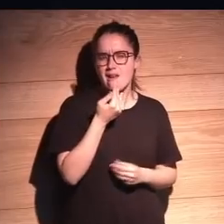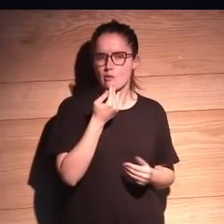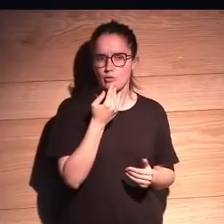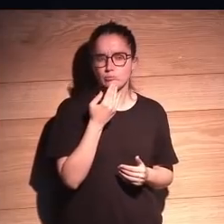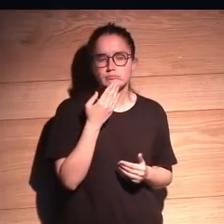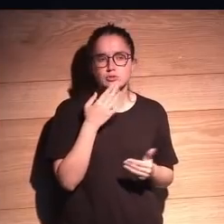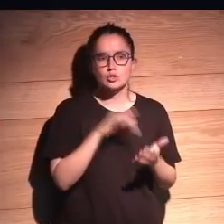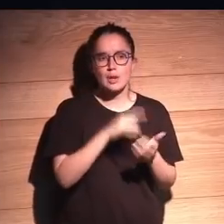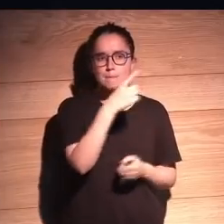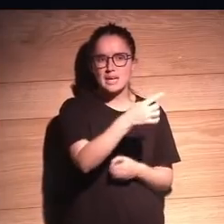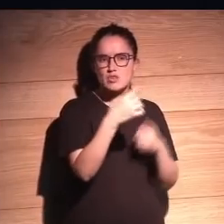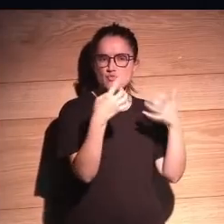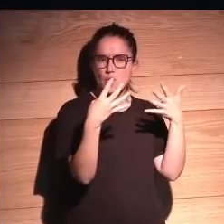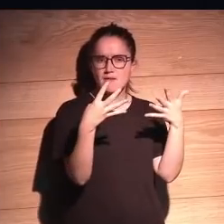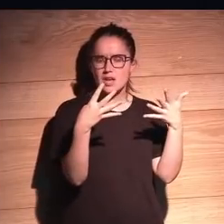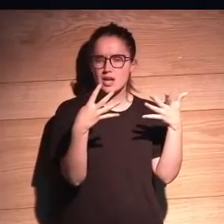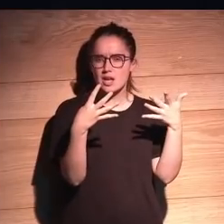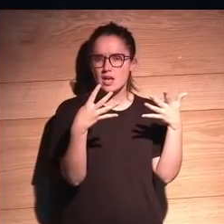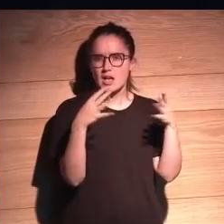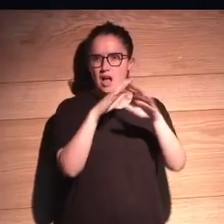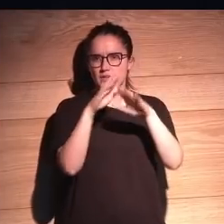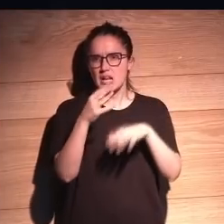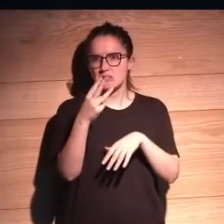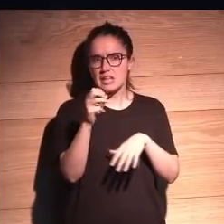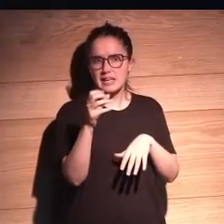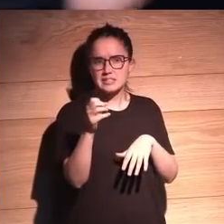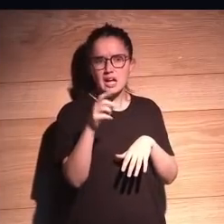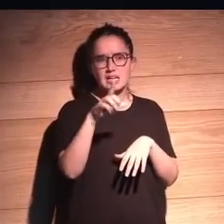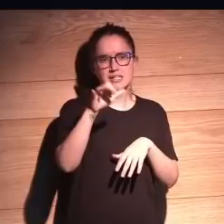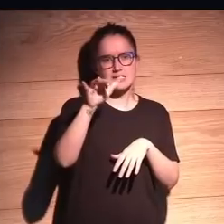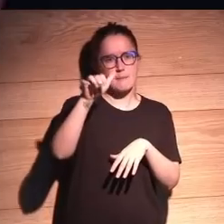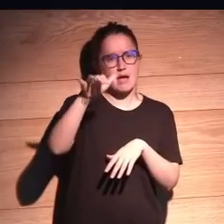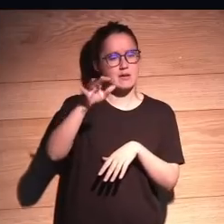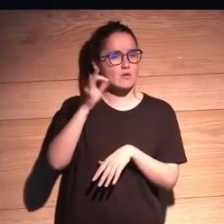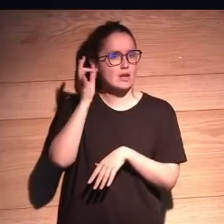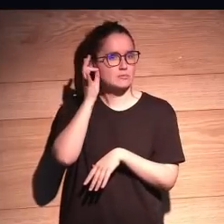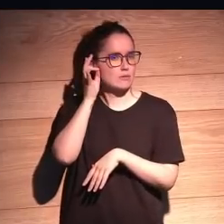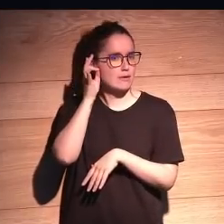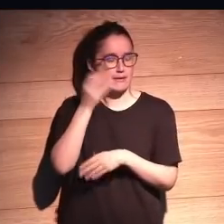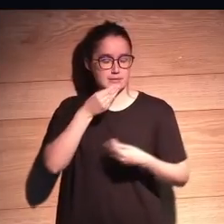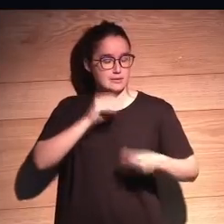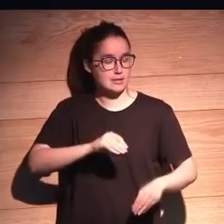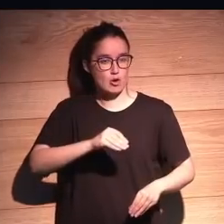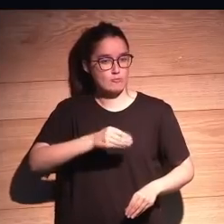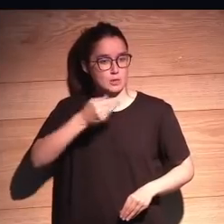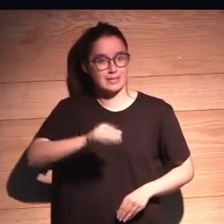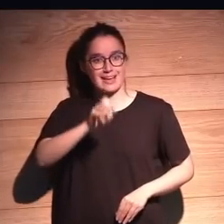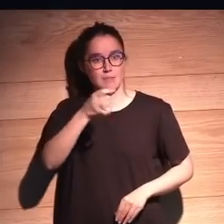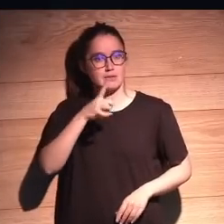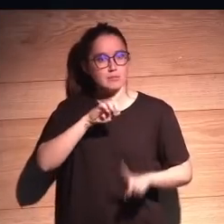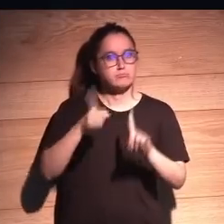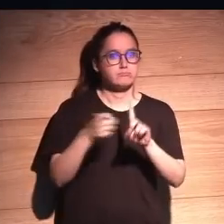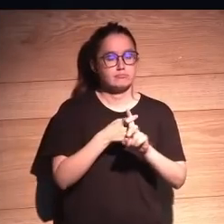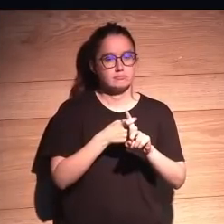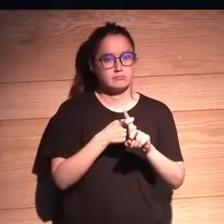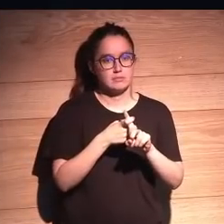resulta que, pues, en 1900, a finales de los 30, Lise Meiner, una de las mujeres más brillantes del siglo, había descubierto y puesto